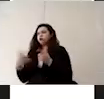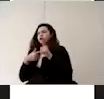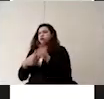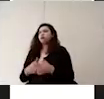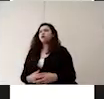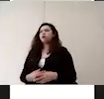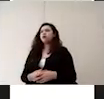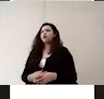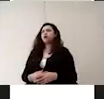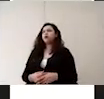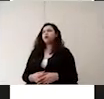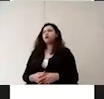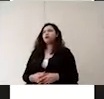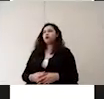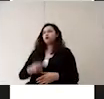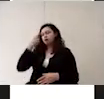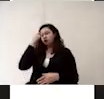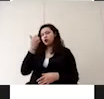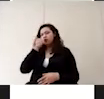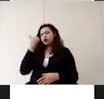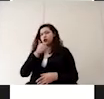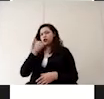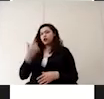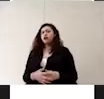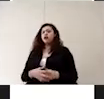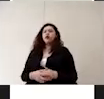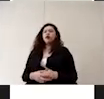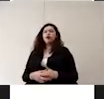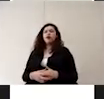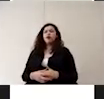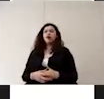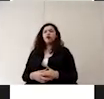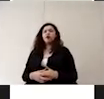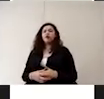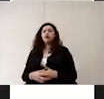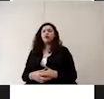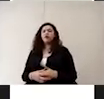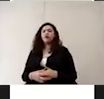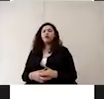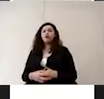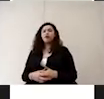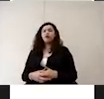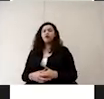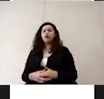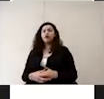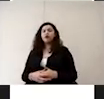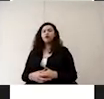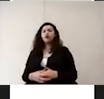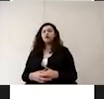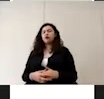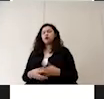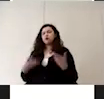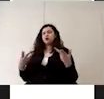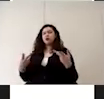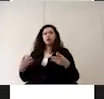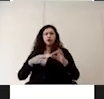mientras llegan por el alumno este o mientras acude alguien por el trabajador o mientras